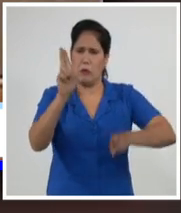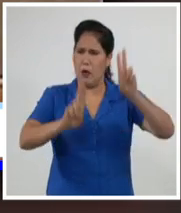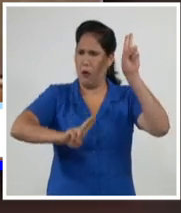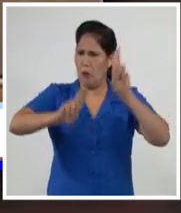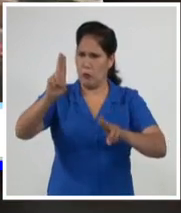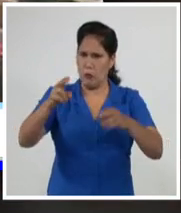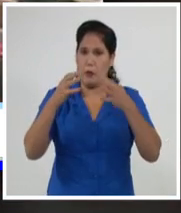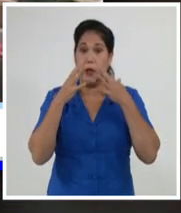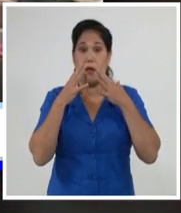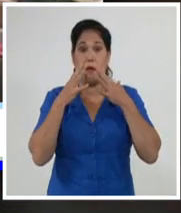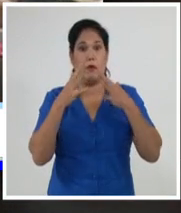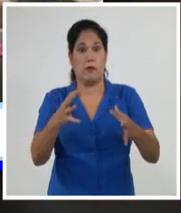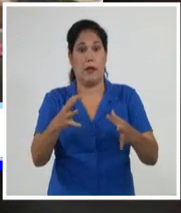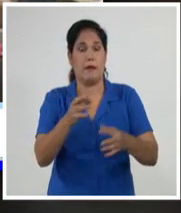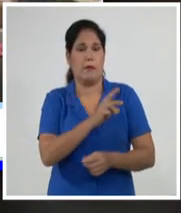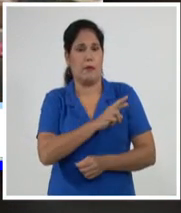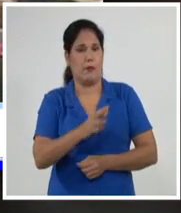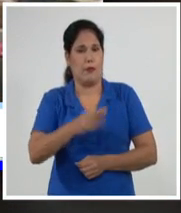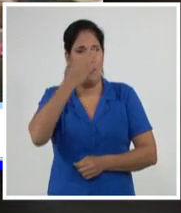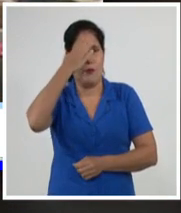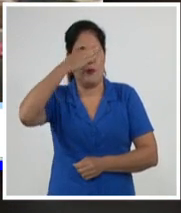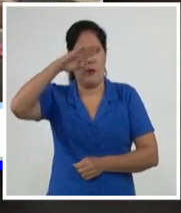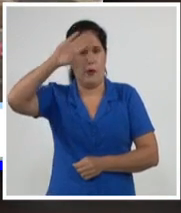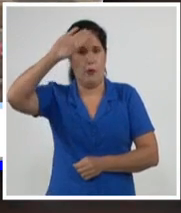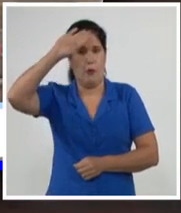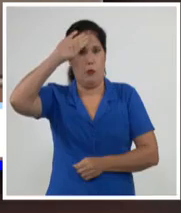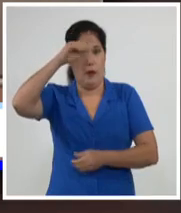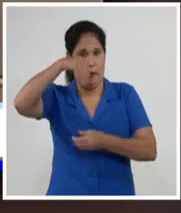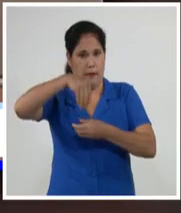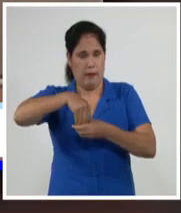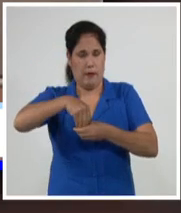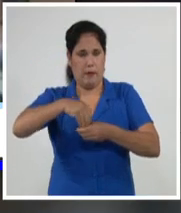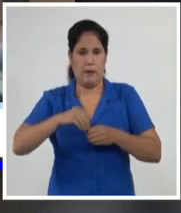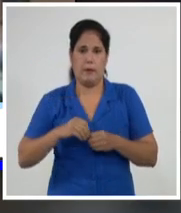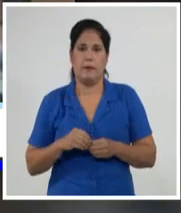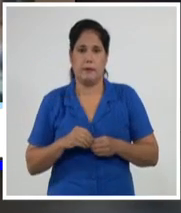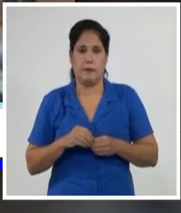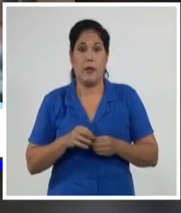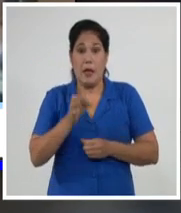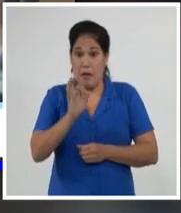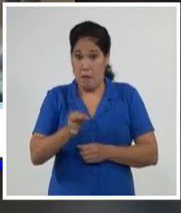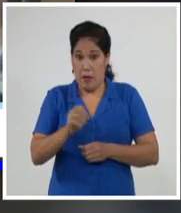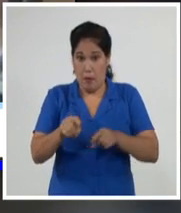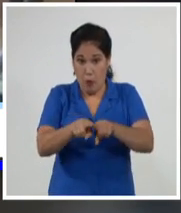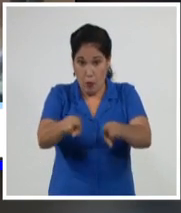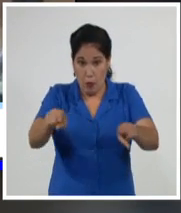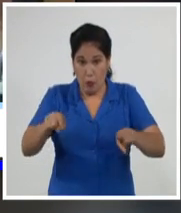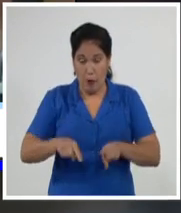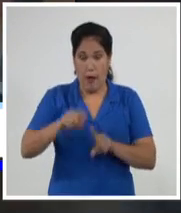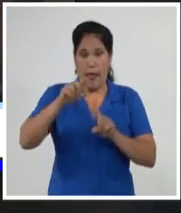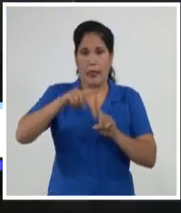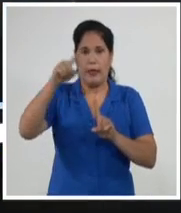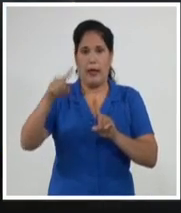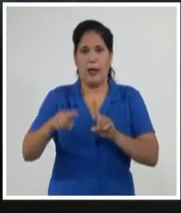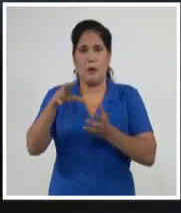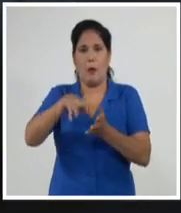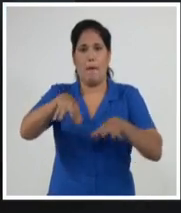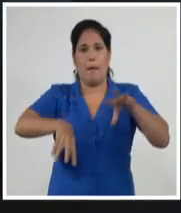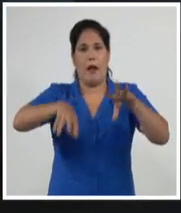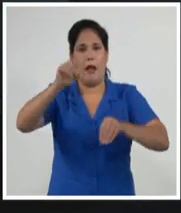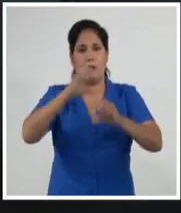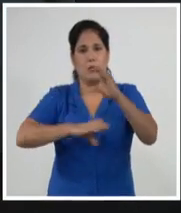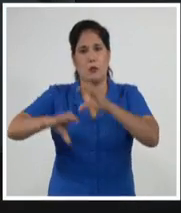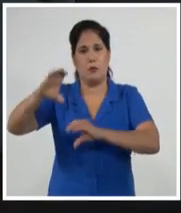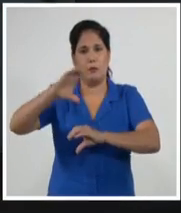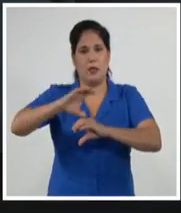trascendentales para la revolución y el socialismo en Cuba. Y en este mismo escenario del Palacio de Convenciones de La Habana, un